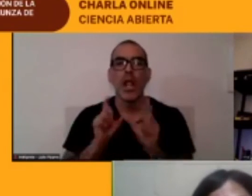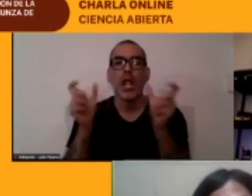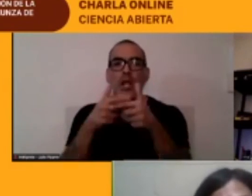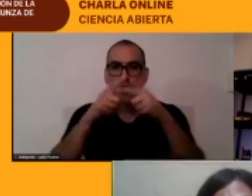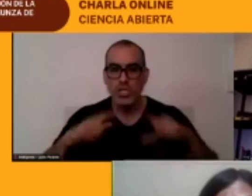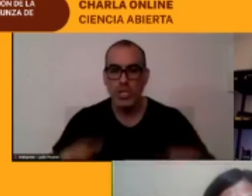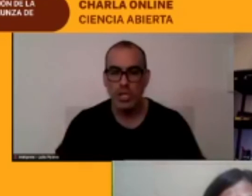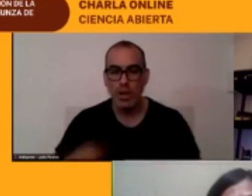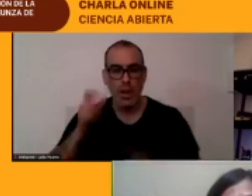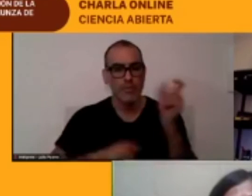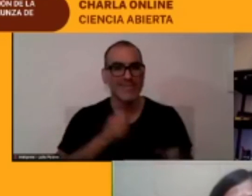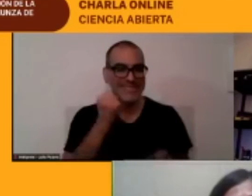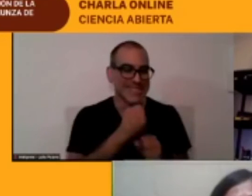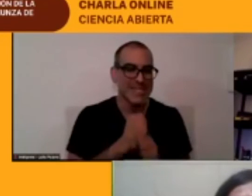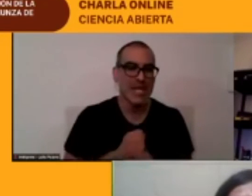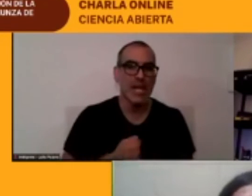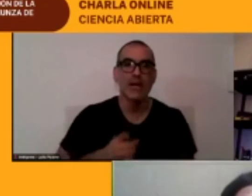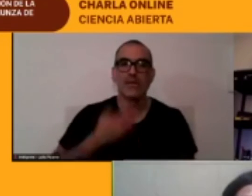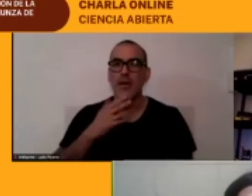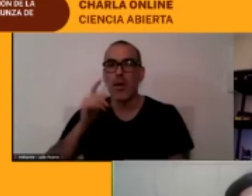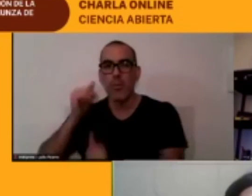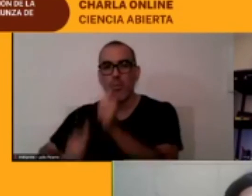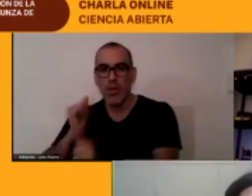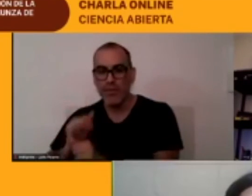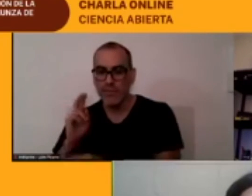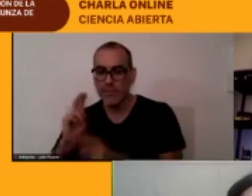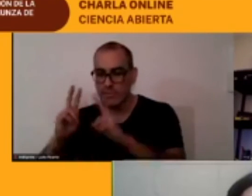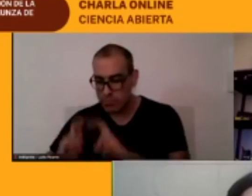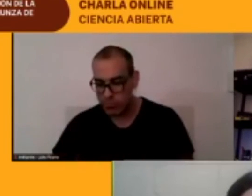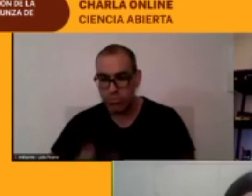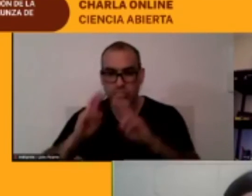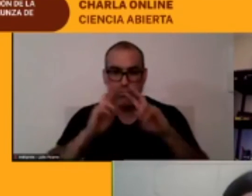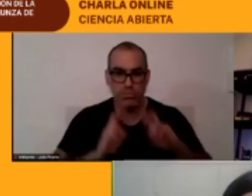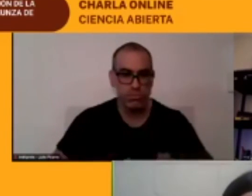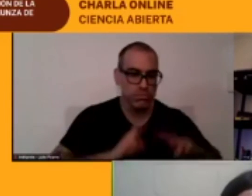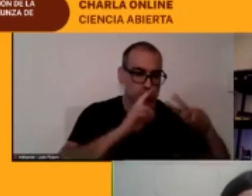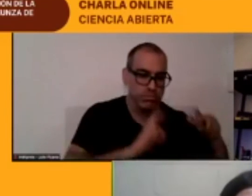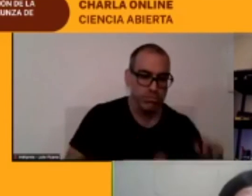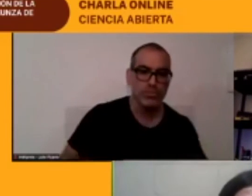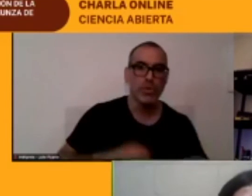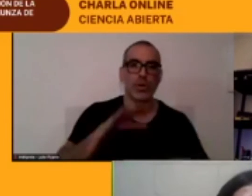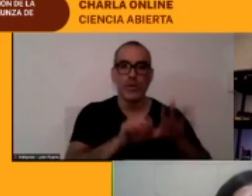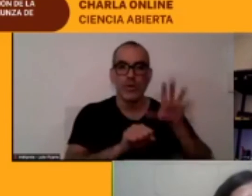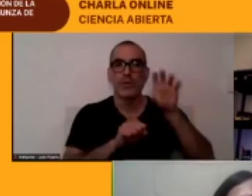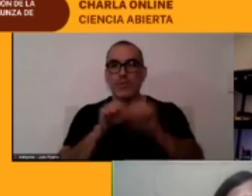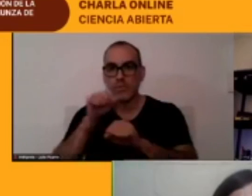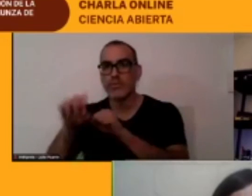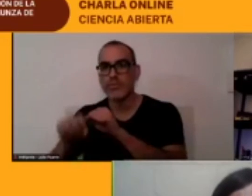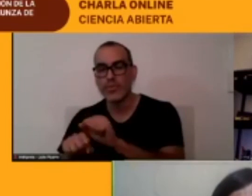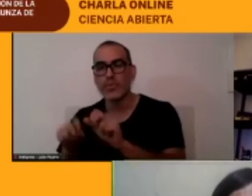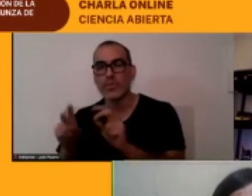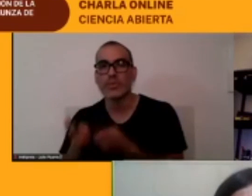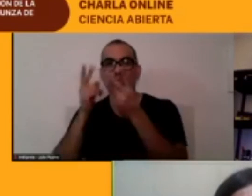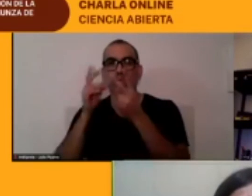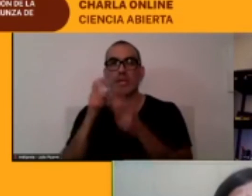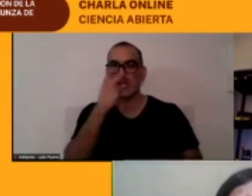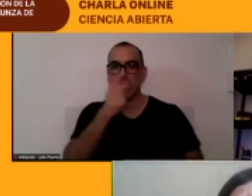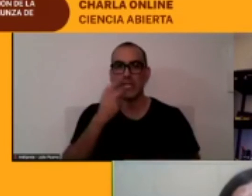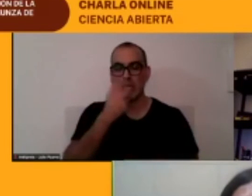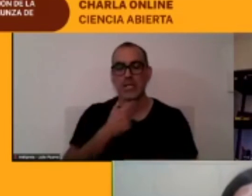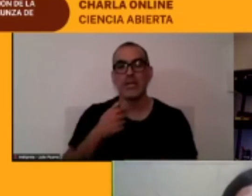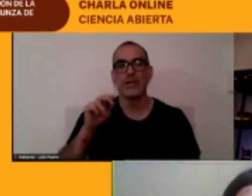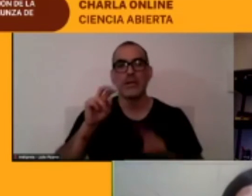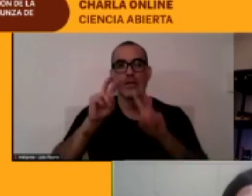académicos van escarbando y rescatando lo que ellos tienen a su alcance dentro de las